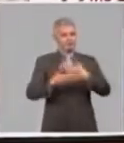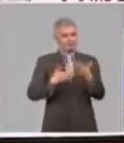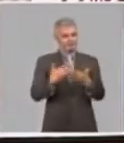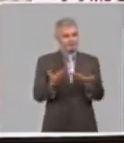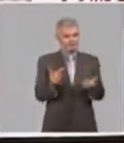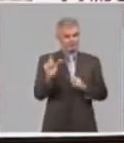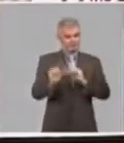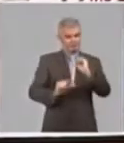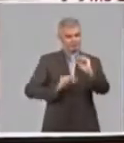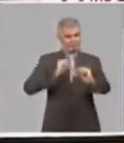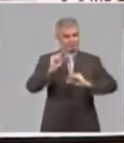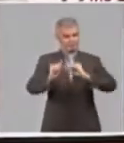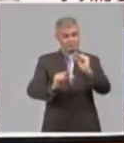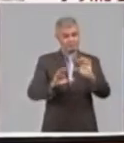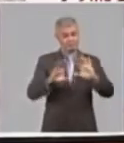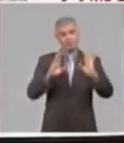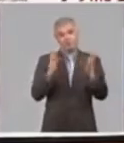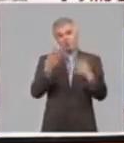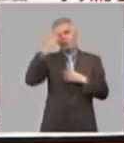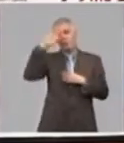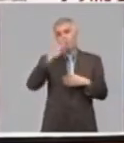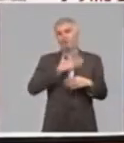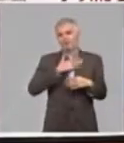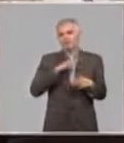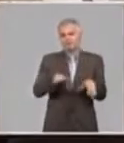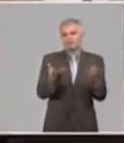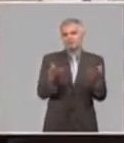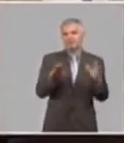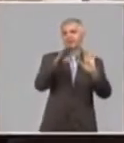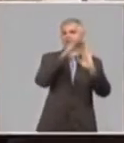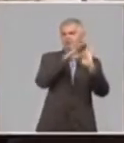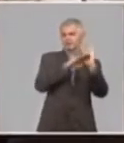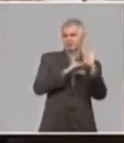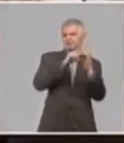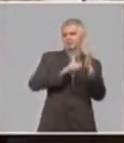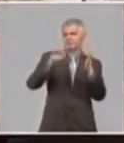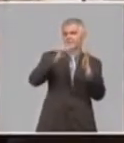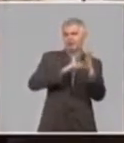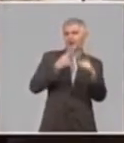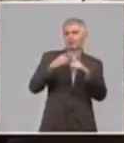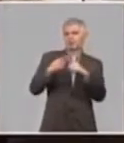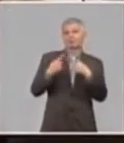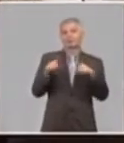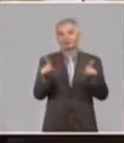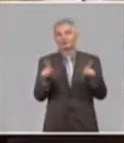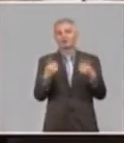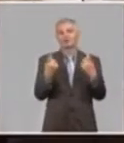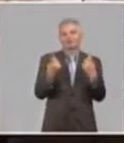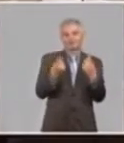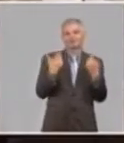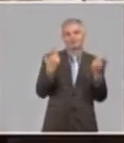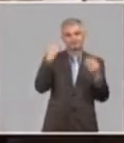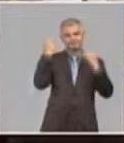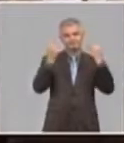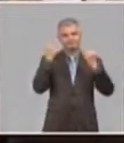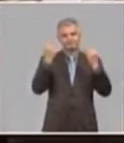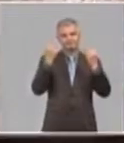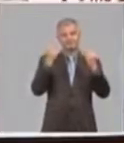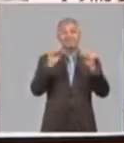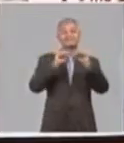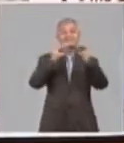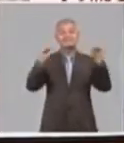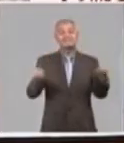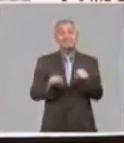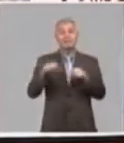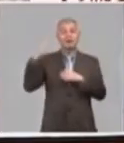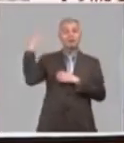tiene para este asunto. Es decir, que el sistema meteorológico está activo en